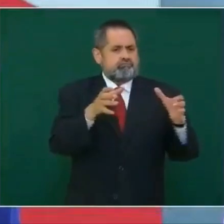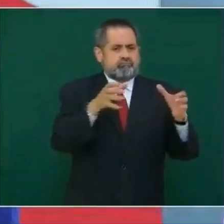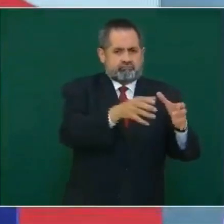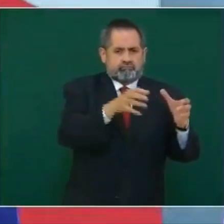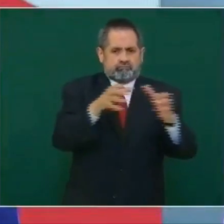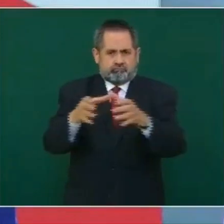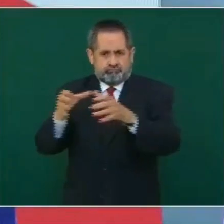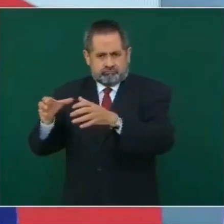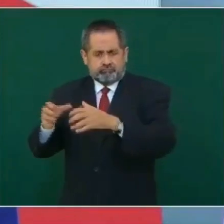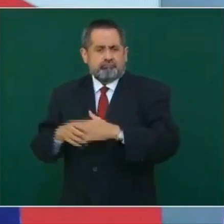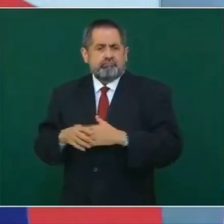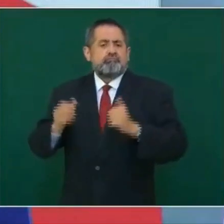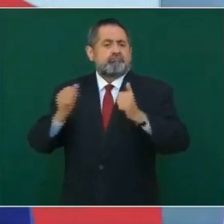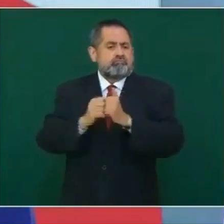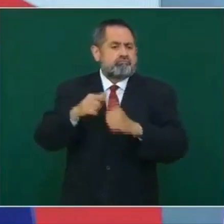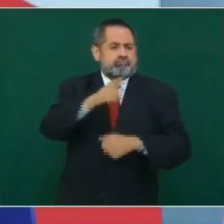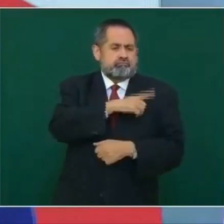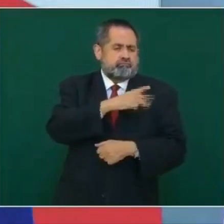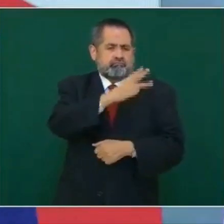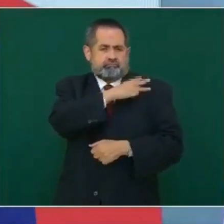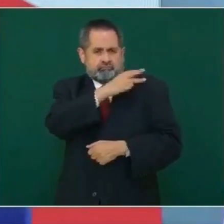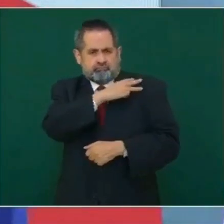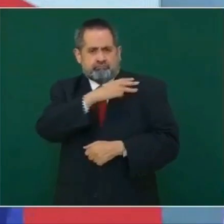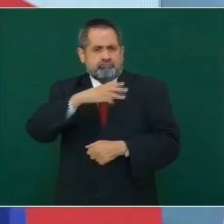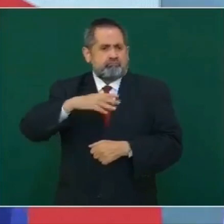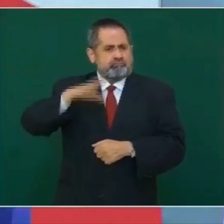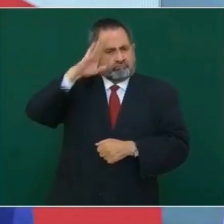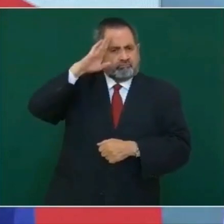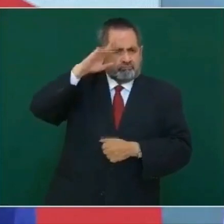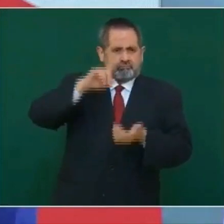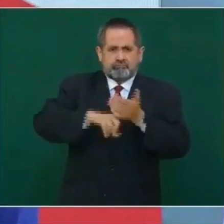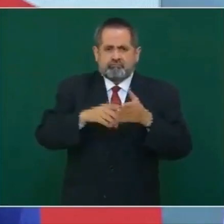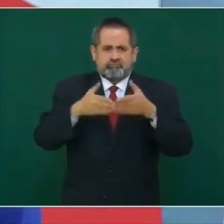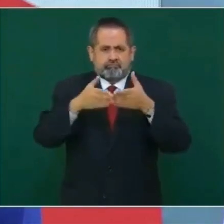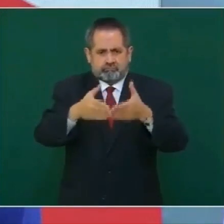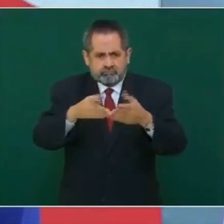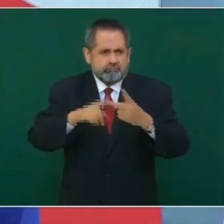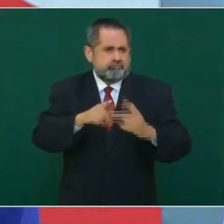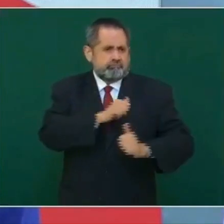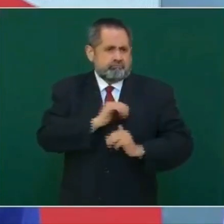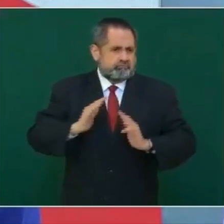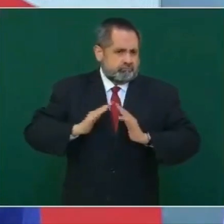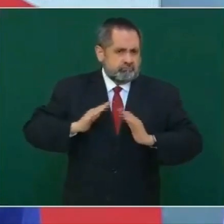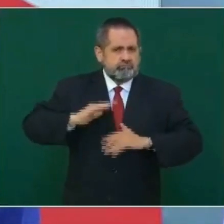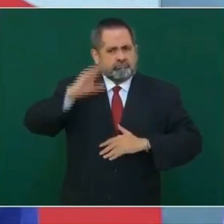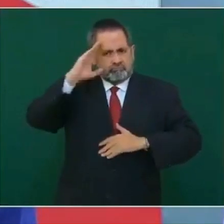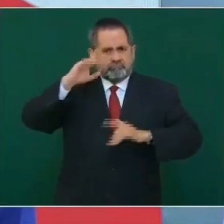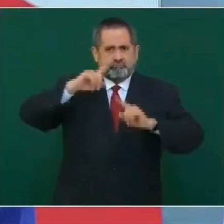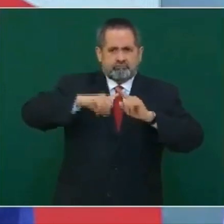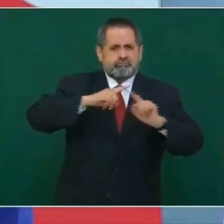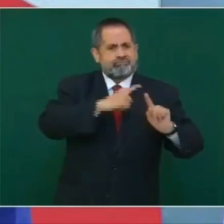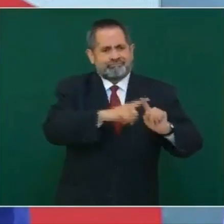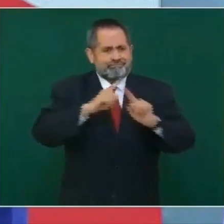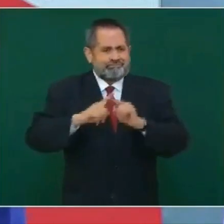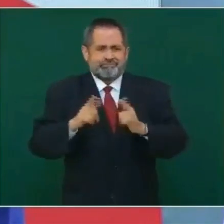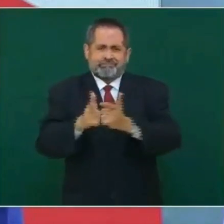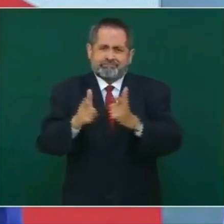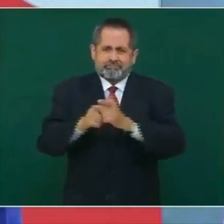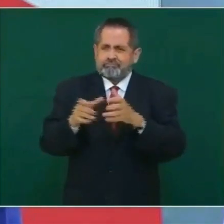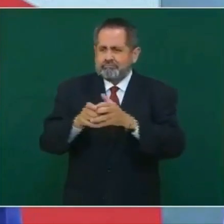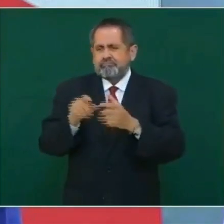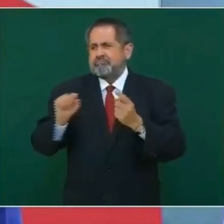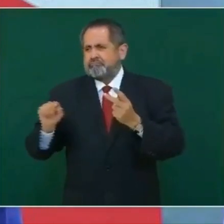con los comandantes de zonas navales, de zonas militares, de la Guardia Nacional,